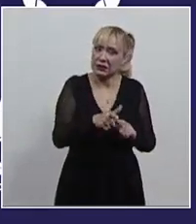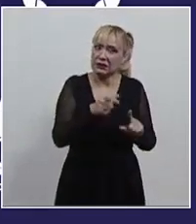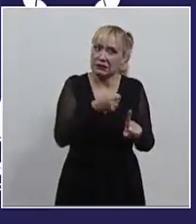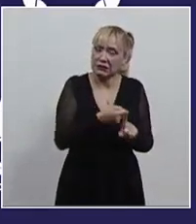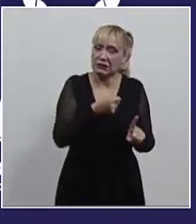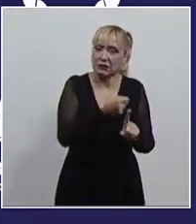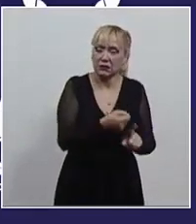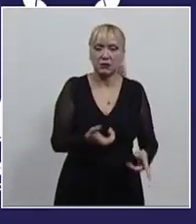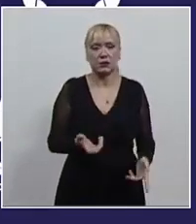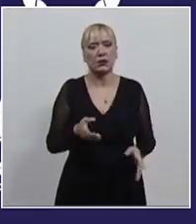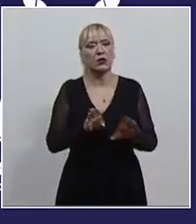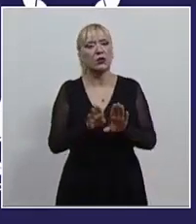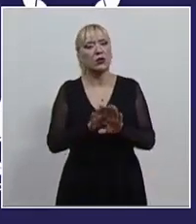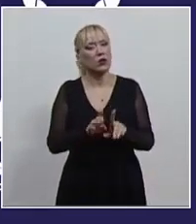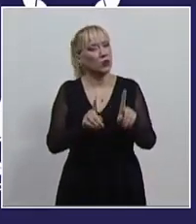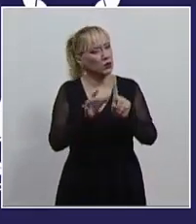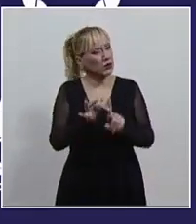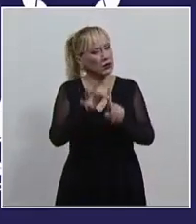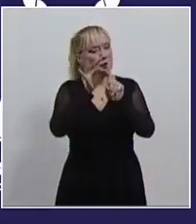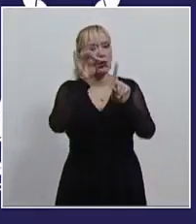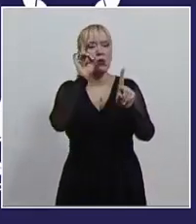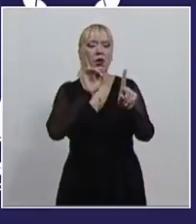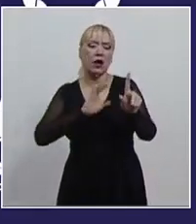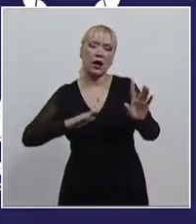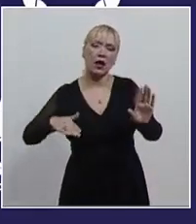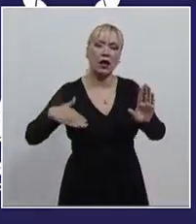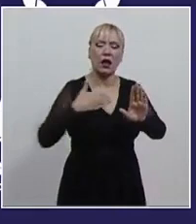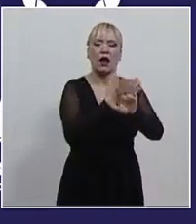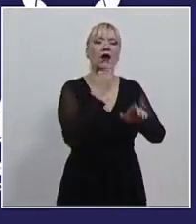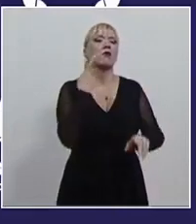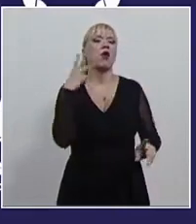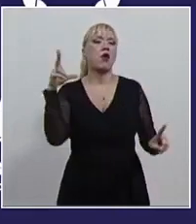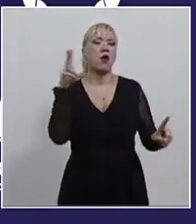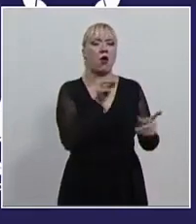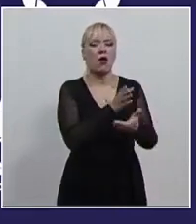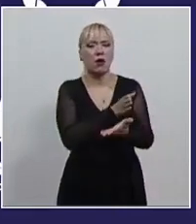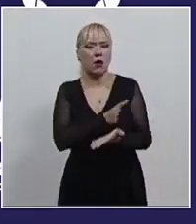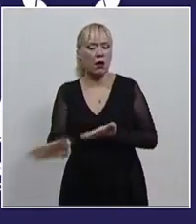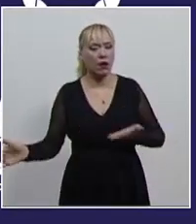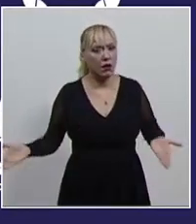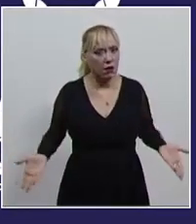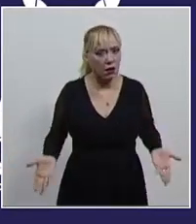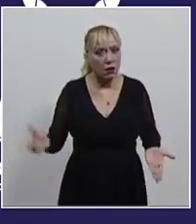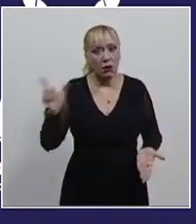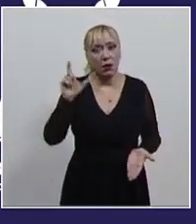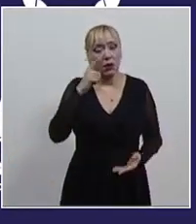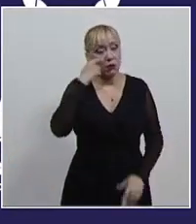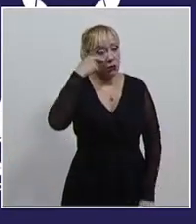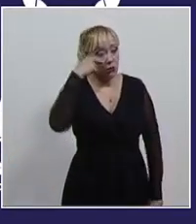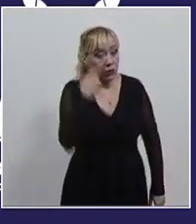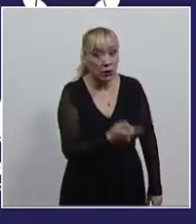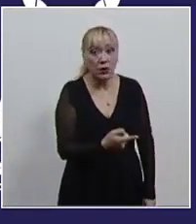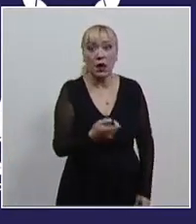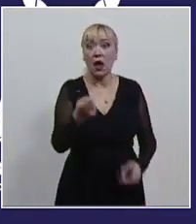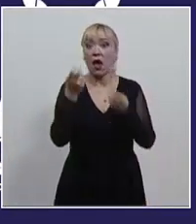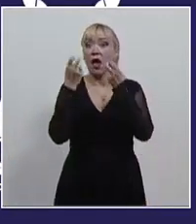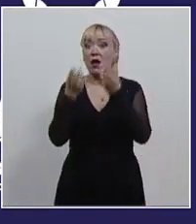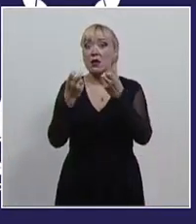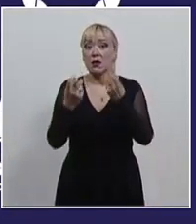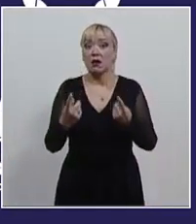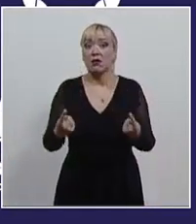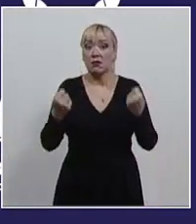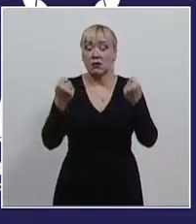abatir la violencia política de género. En casos donde se advierta que esta se ha ejercido,